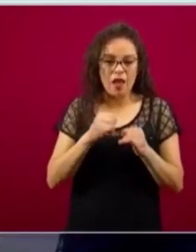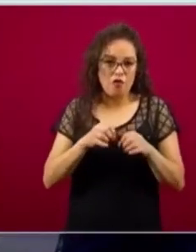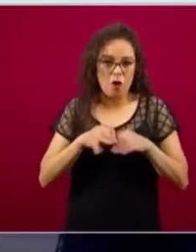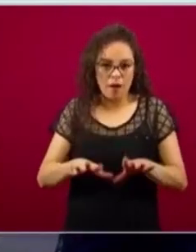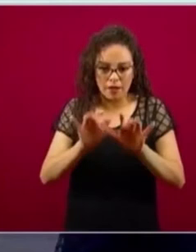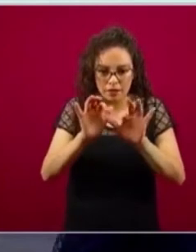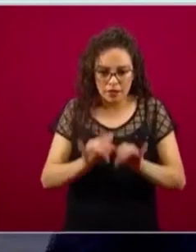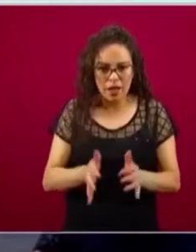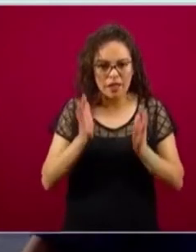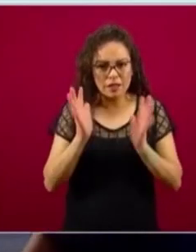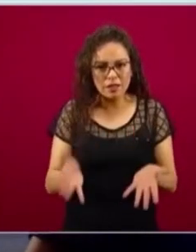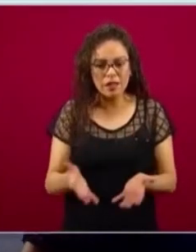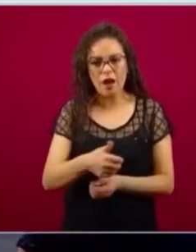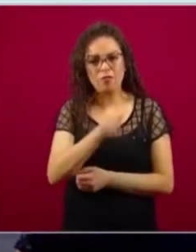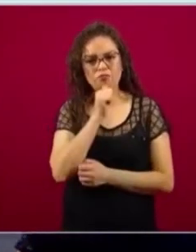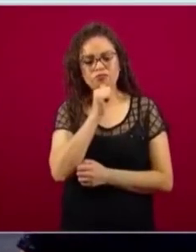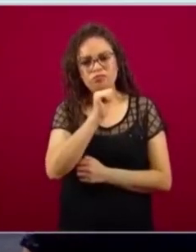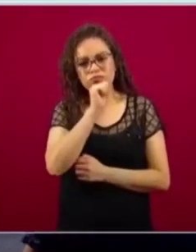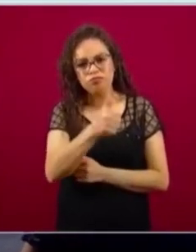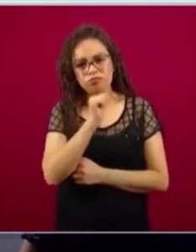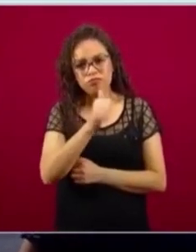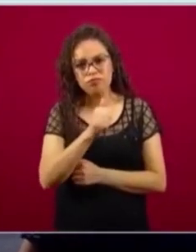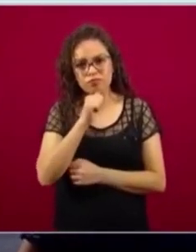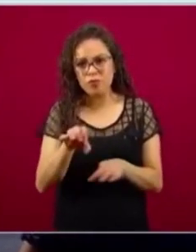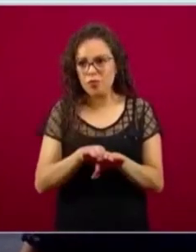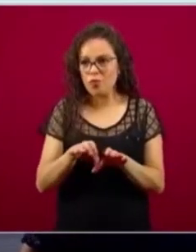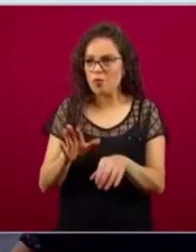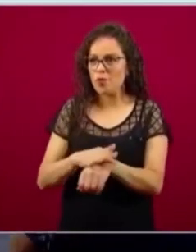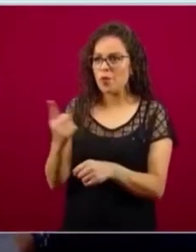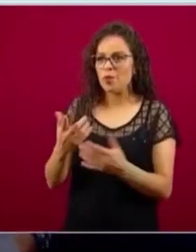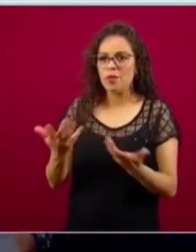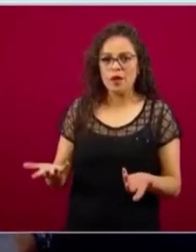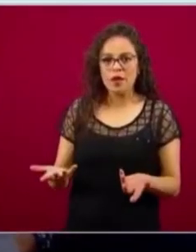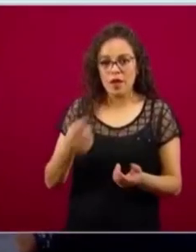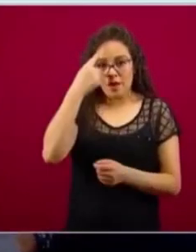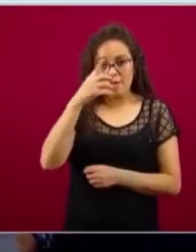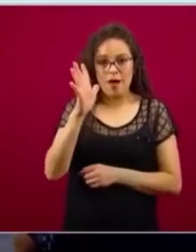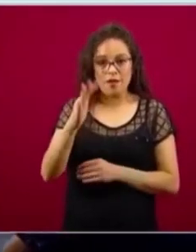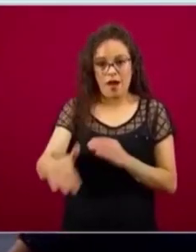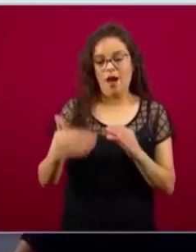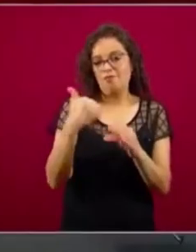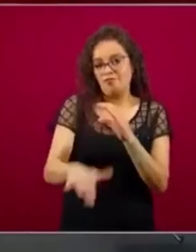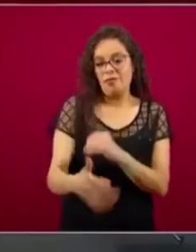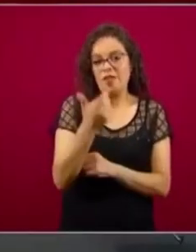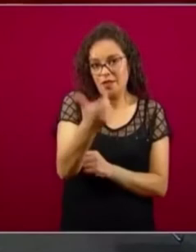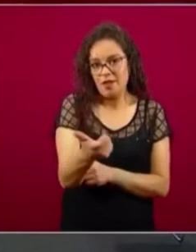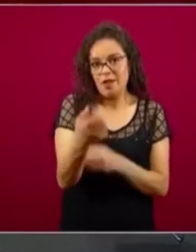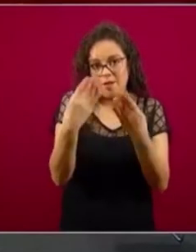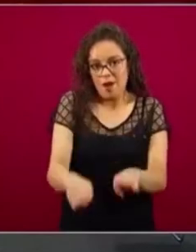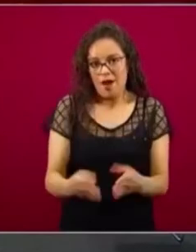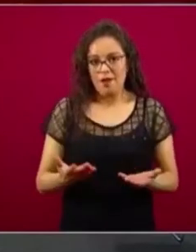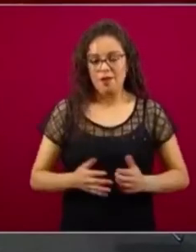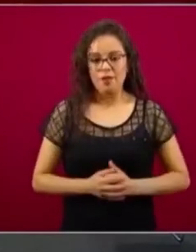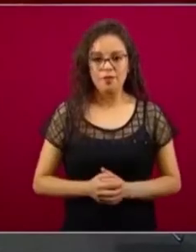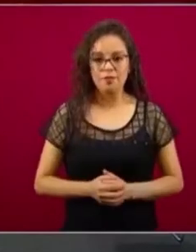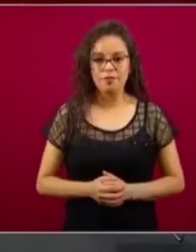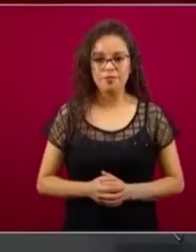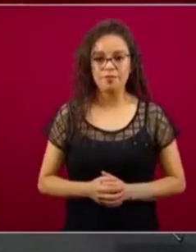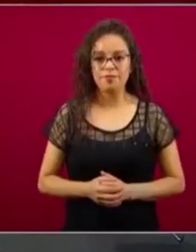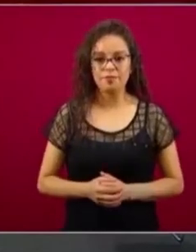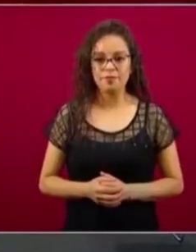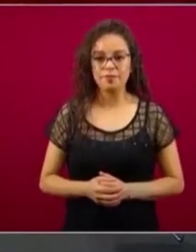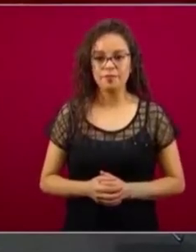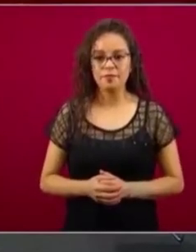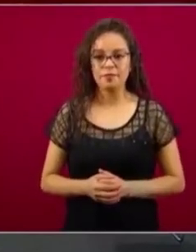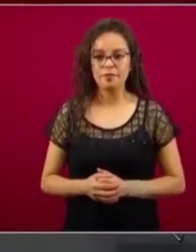reflejarse en un procedimiento que concluya en un depósito a una cuenta. Afortunadamente esto se pudo